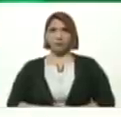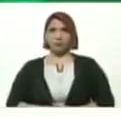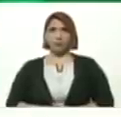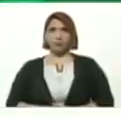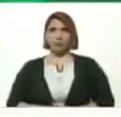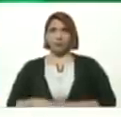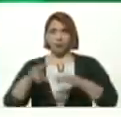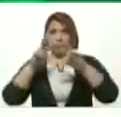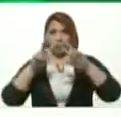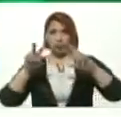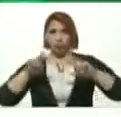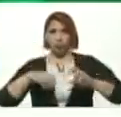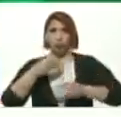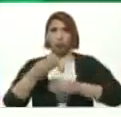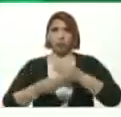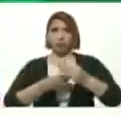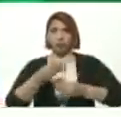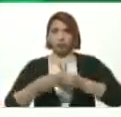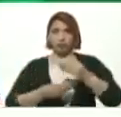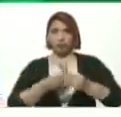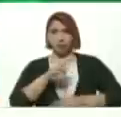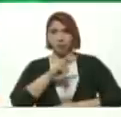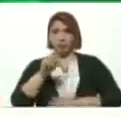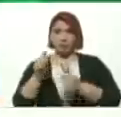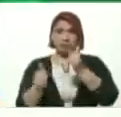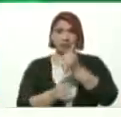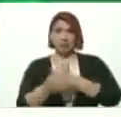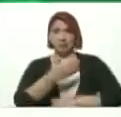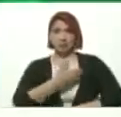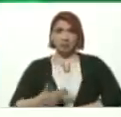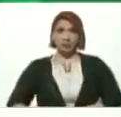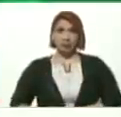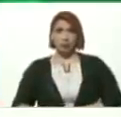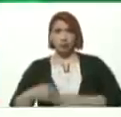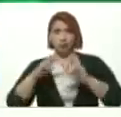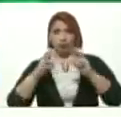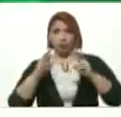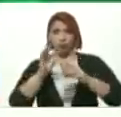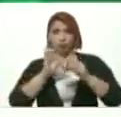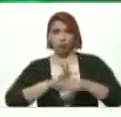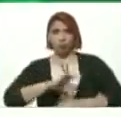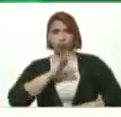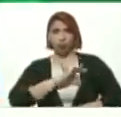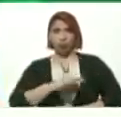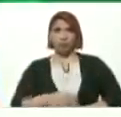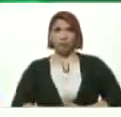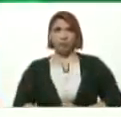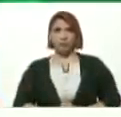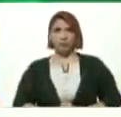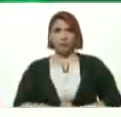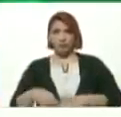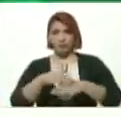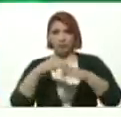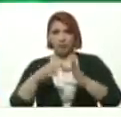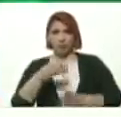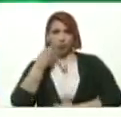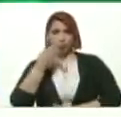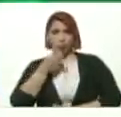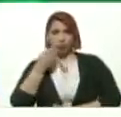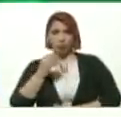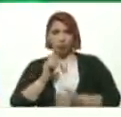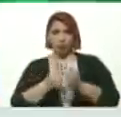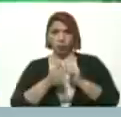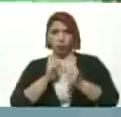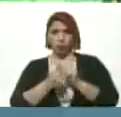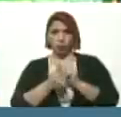Revisando La vicepresidencia Del área Social Aquí está El ministro De la juventud Y el